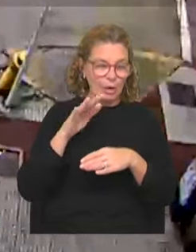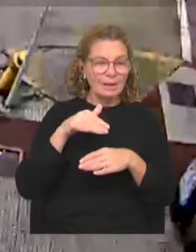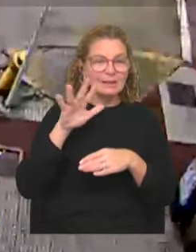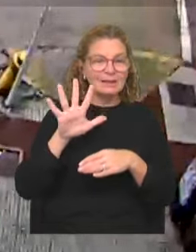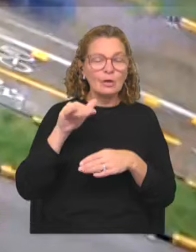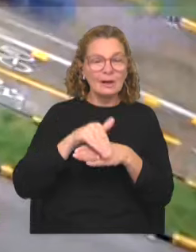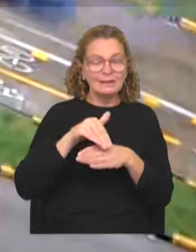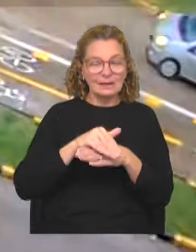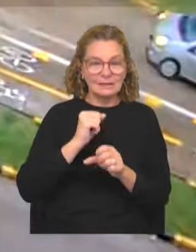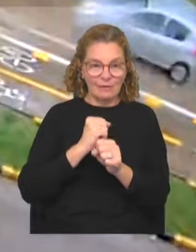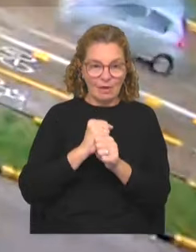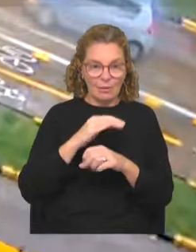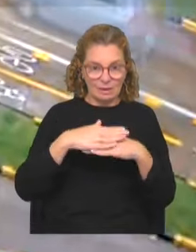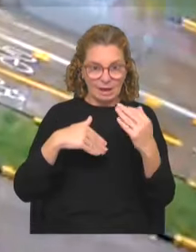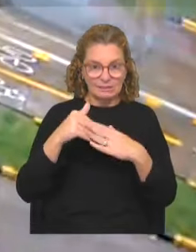hormigonado.